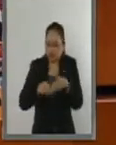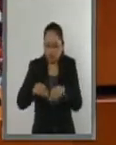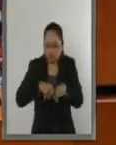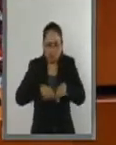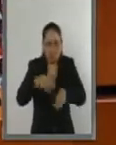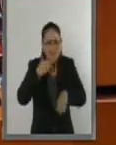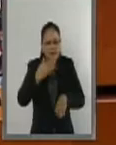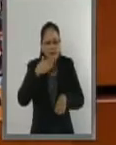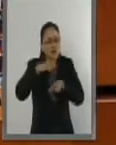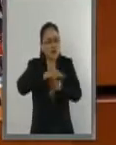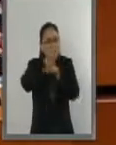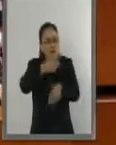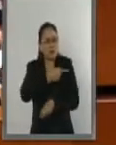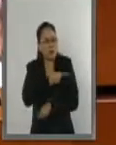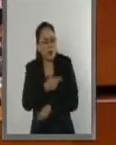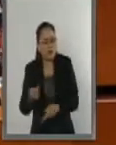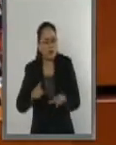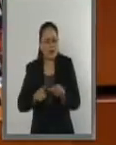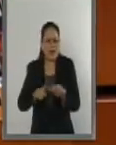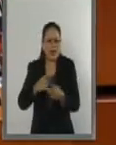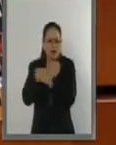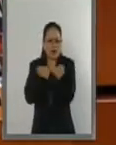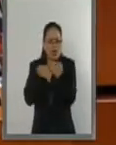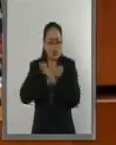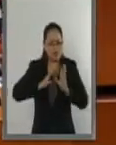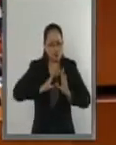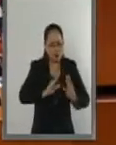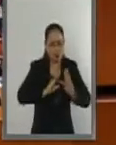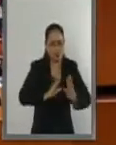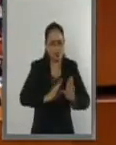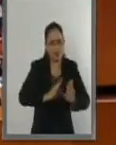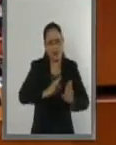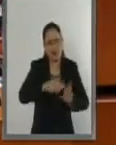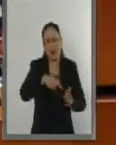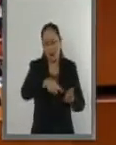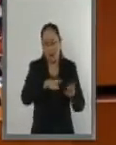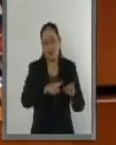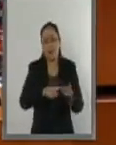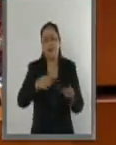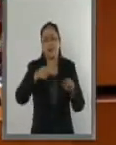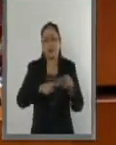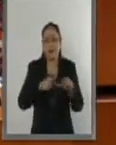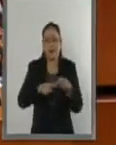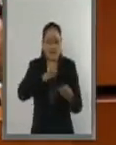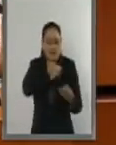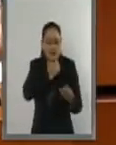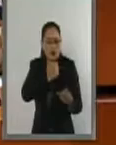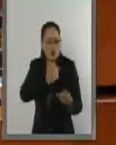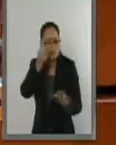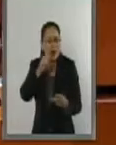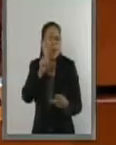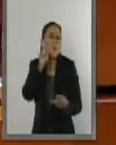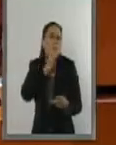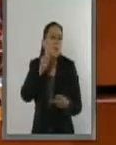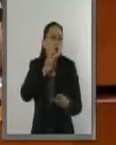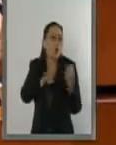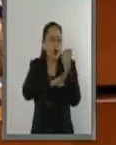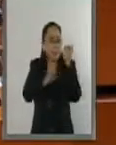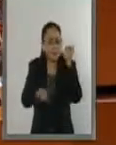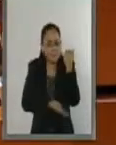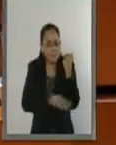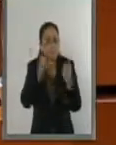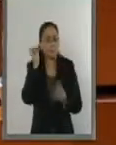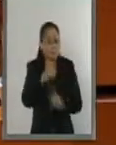pobreza, sobre la enseñanza de educación primaria, los temas de salud materna, pero